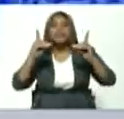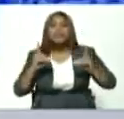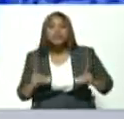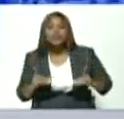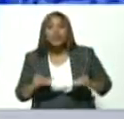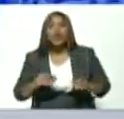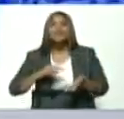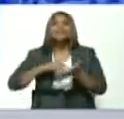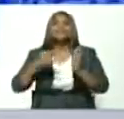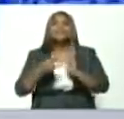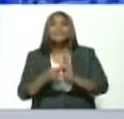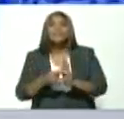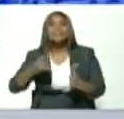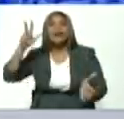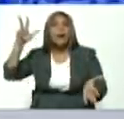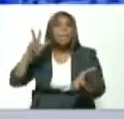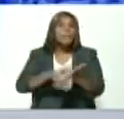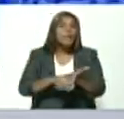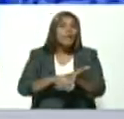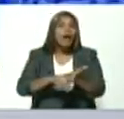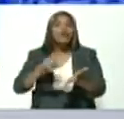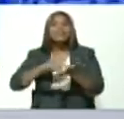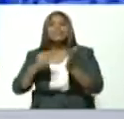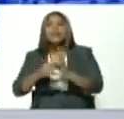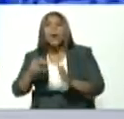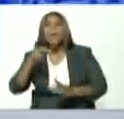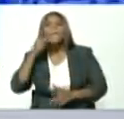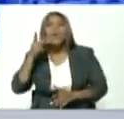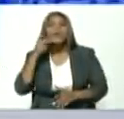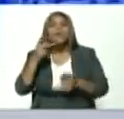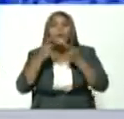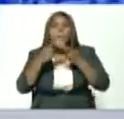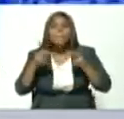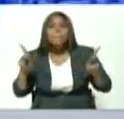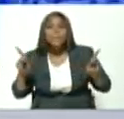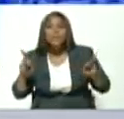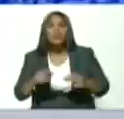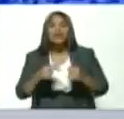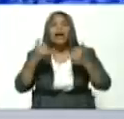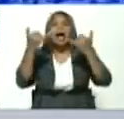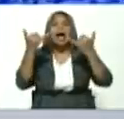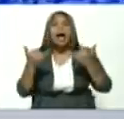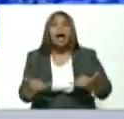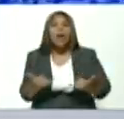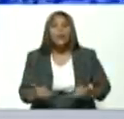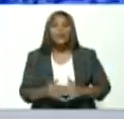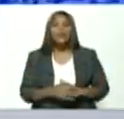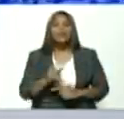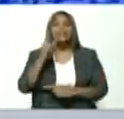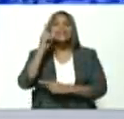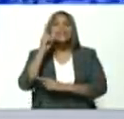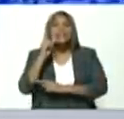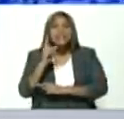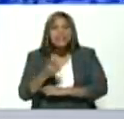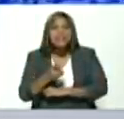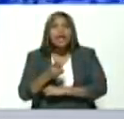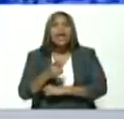de decretos, de políticas públicas, a partir de ahora debe estar